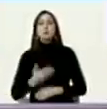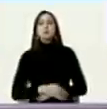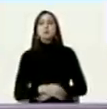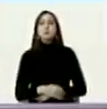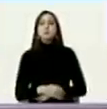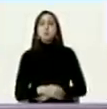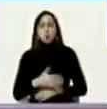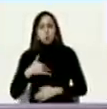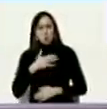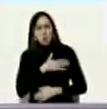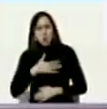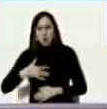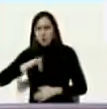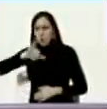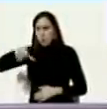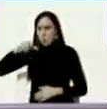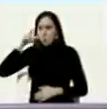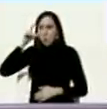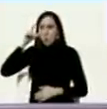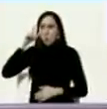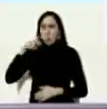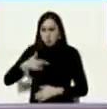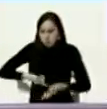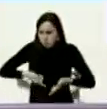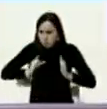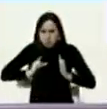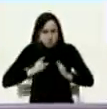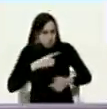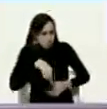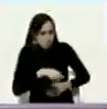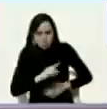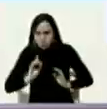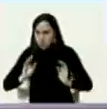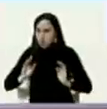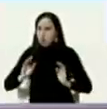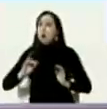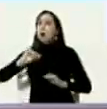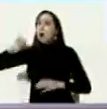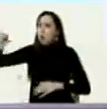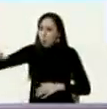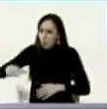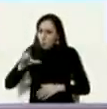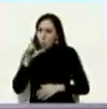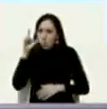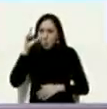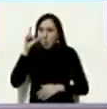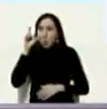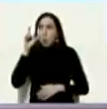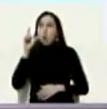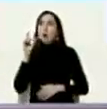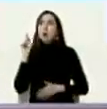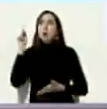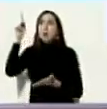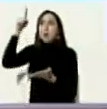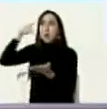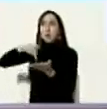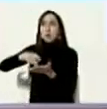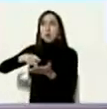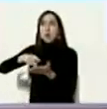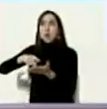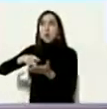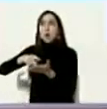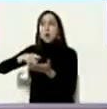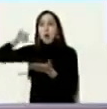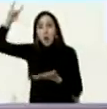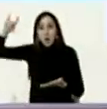yo quisiera que el doctor Jorge Rodríguez si ustedes me lo permiten el doctor Jorge Rodríguez que está llegando desde México